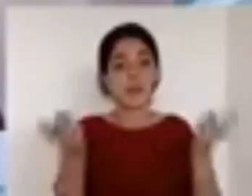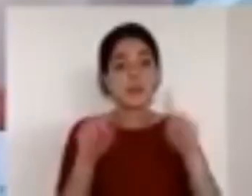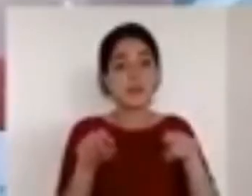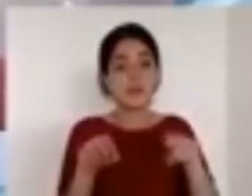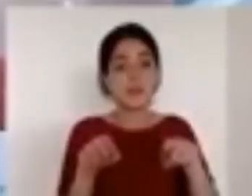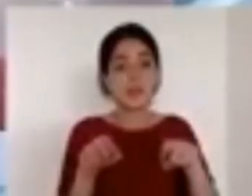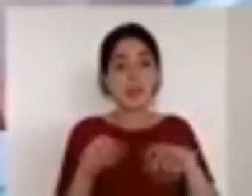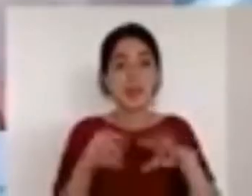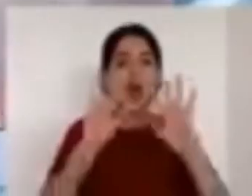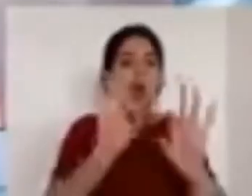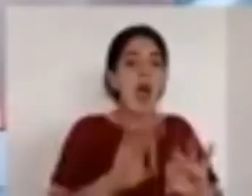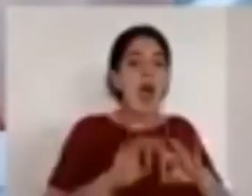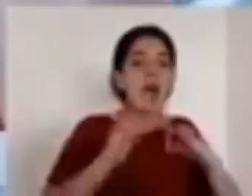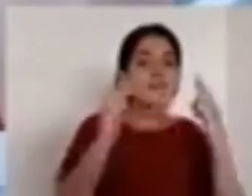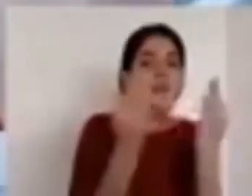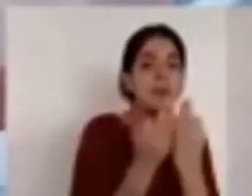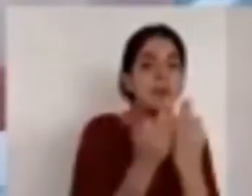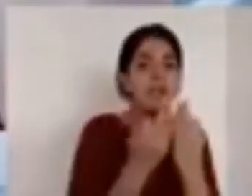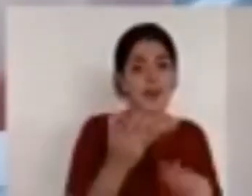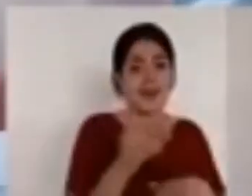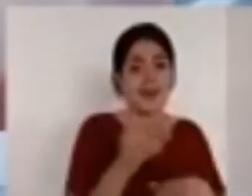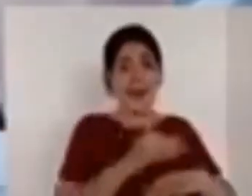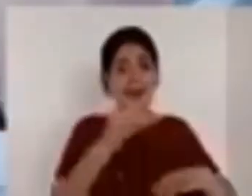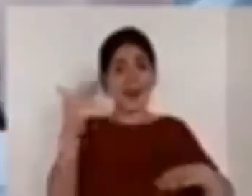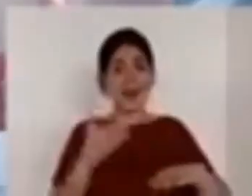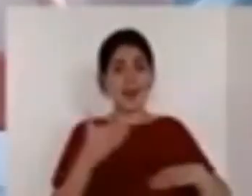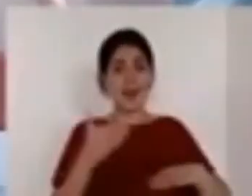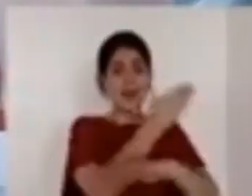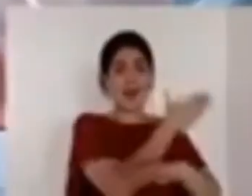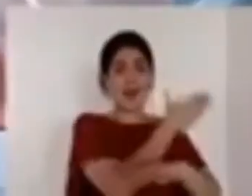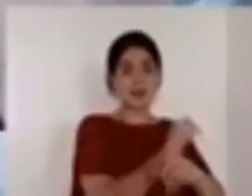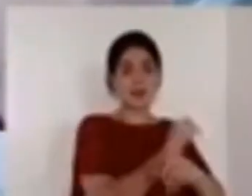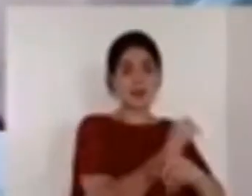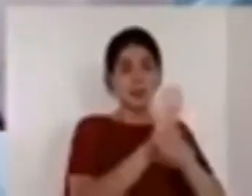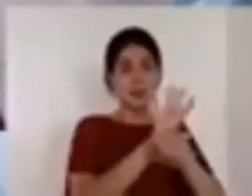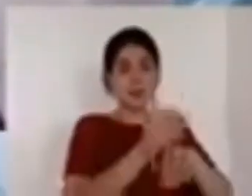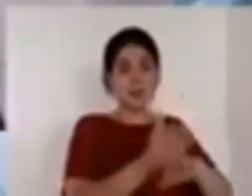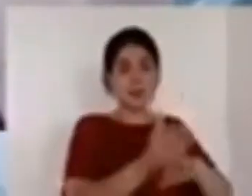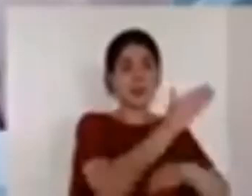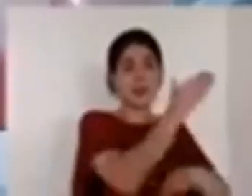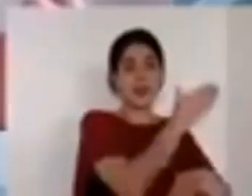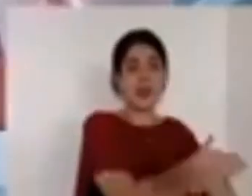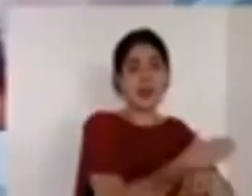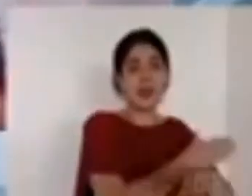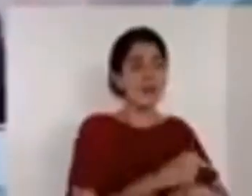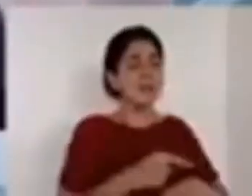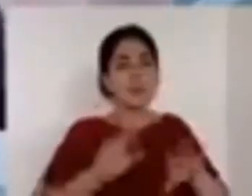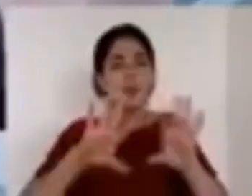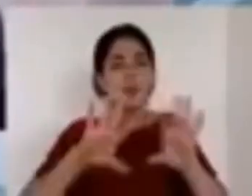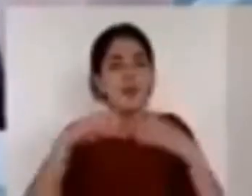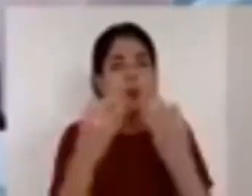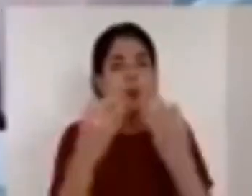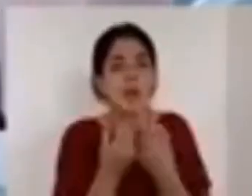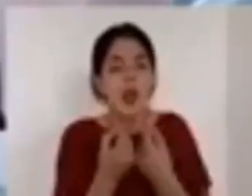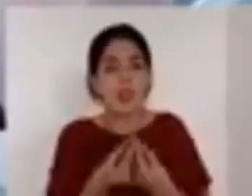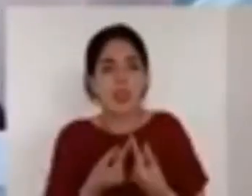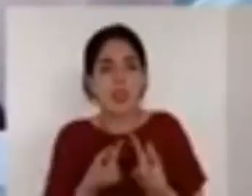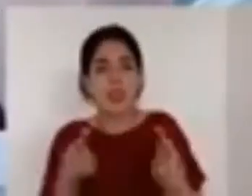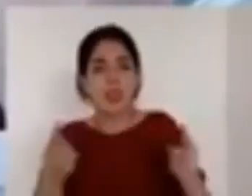reconstruir o volver a levantar el altar familiar eso es una mejora